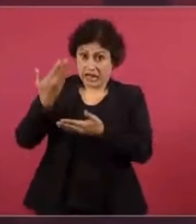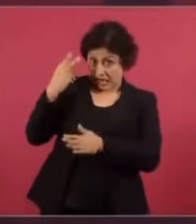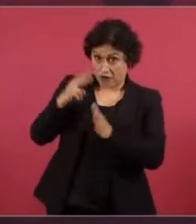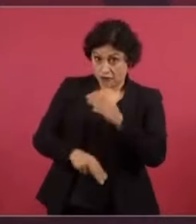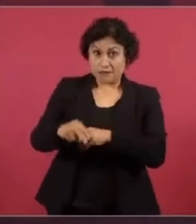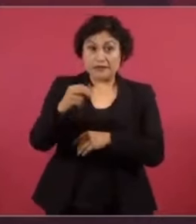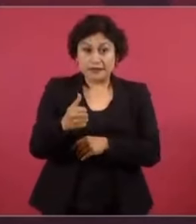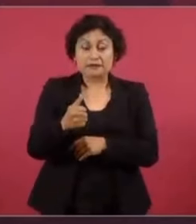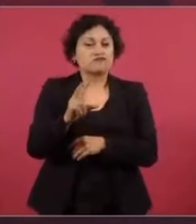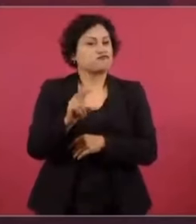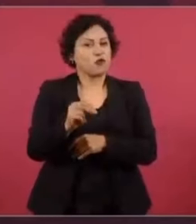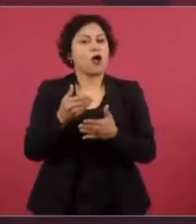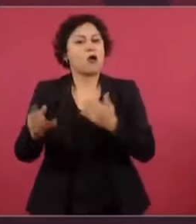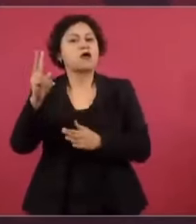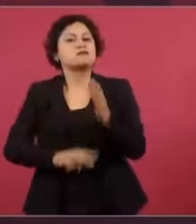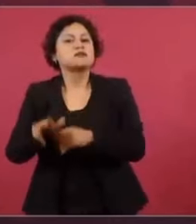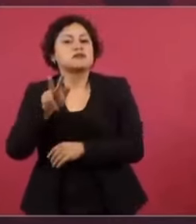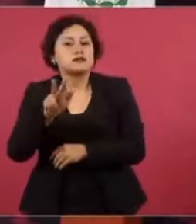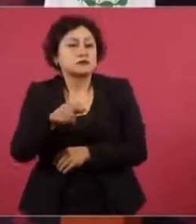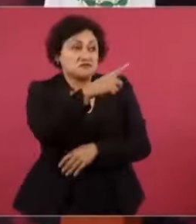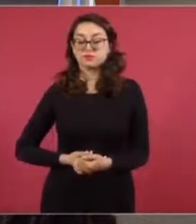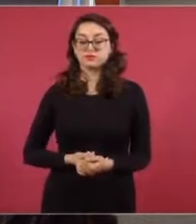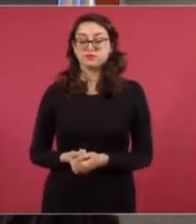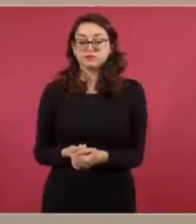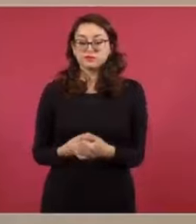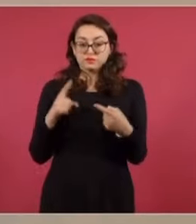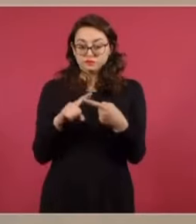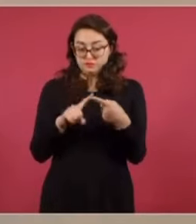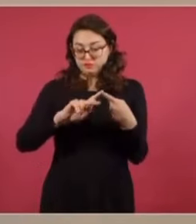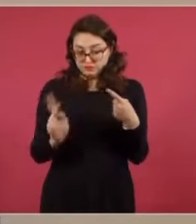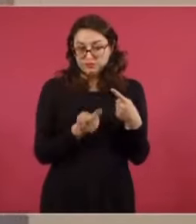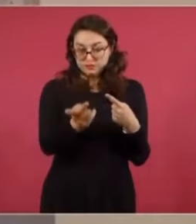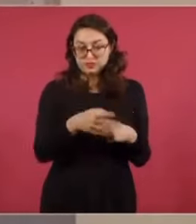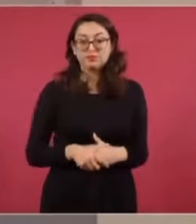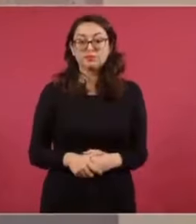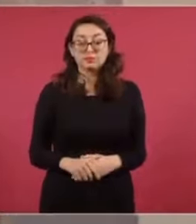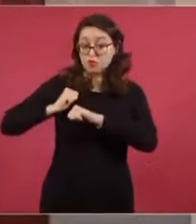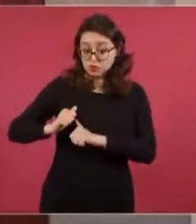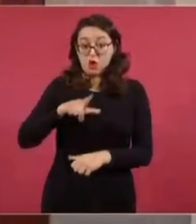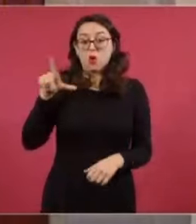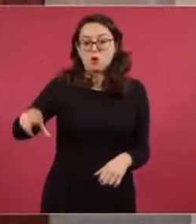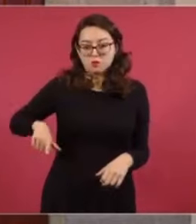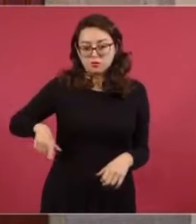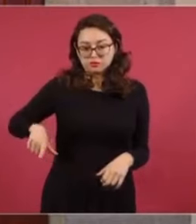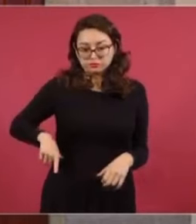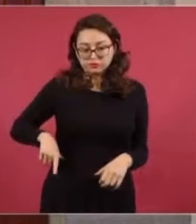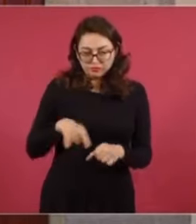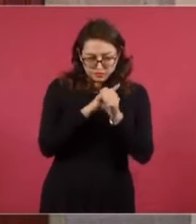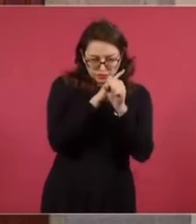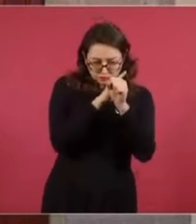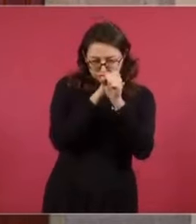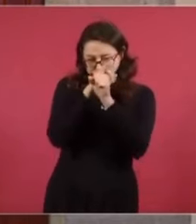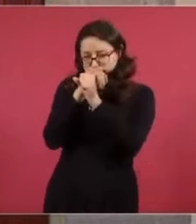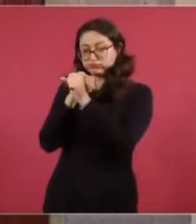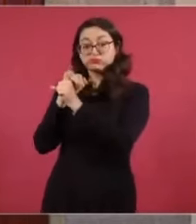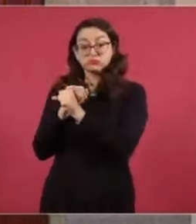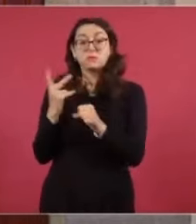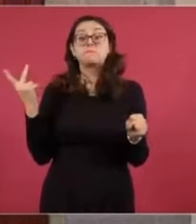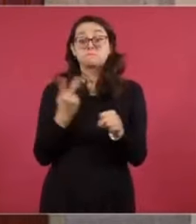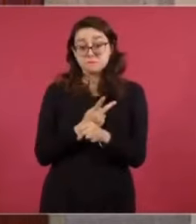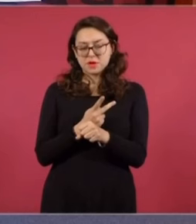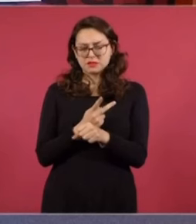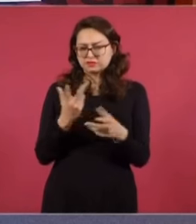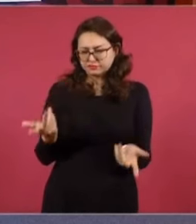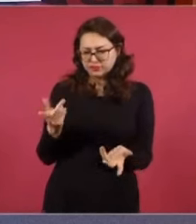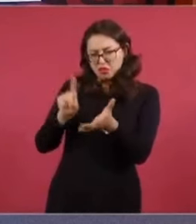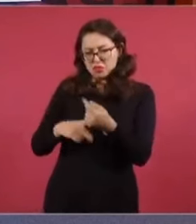entregaron dinero a mis hijos. Uno, la investigación de autoridades estadounidenses basada en testimonios de informantes y